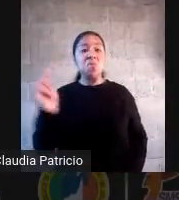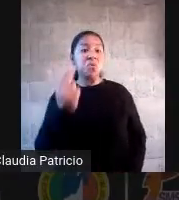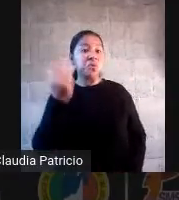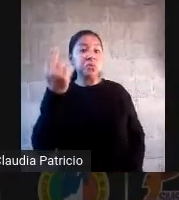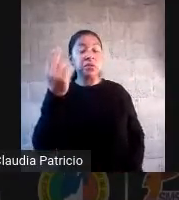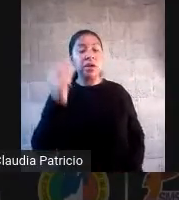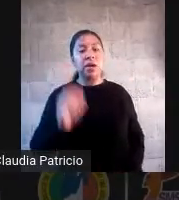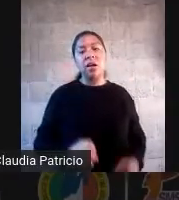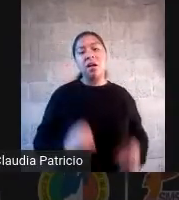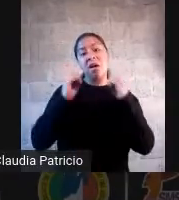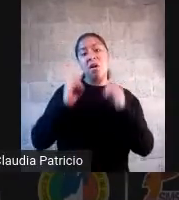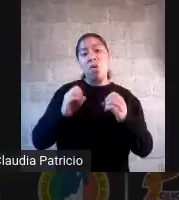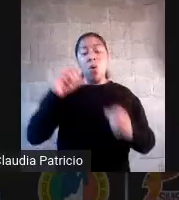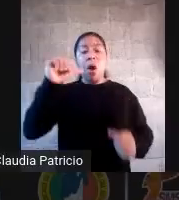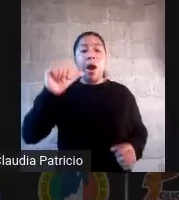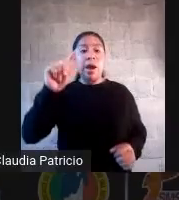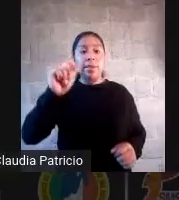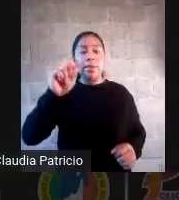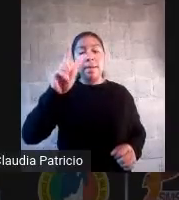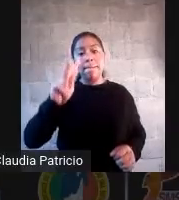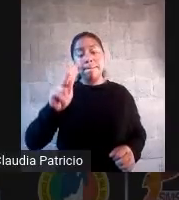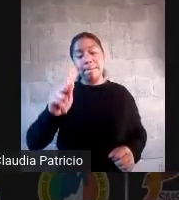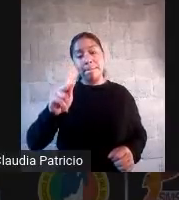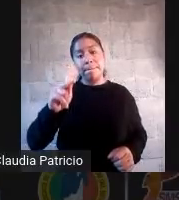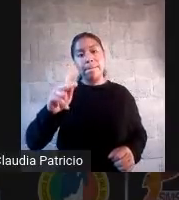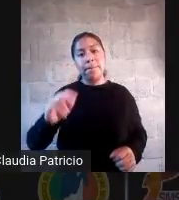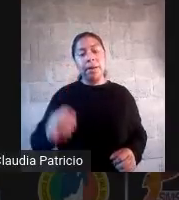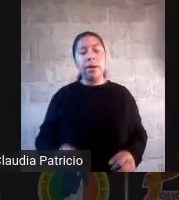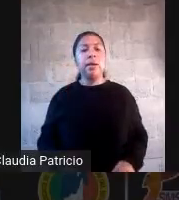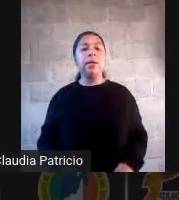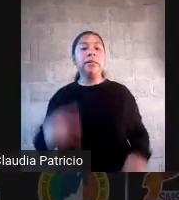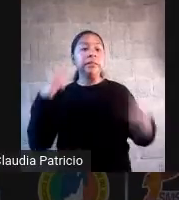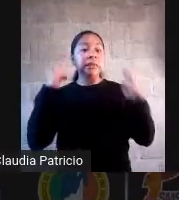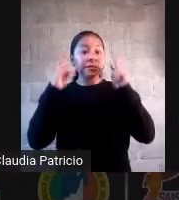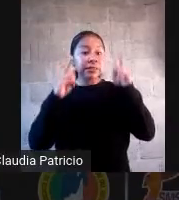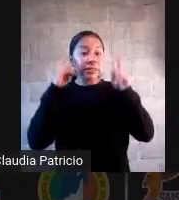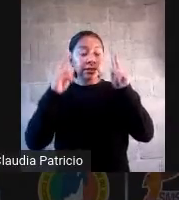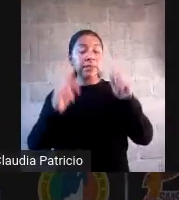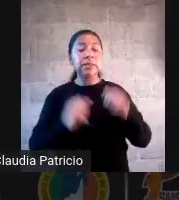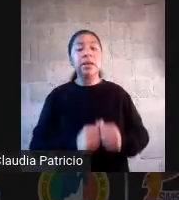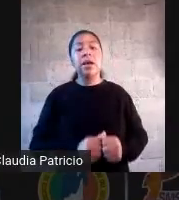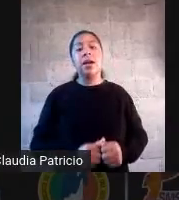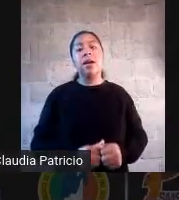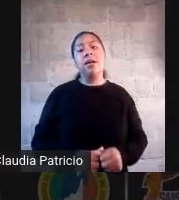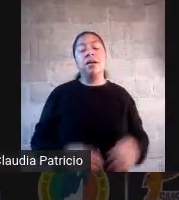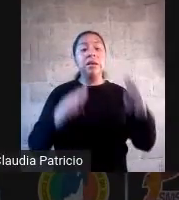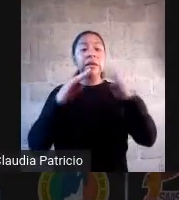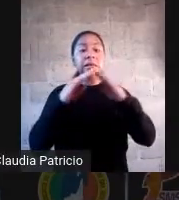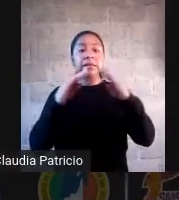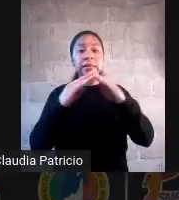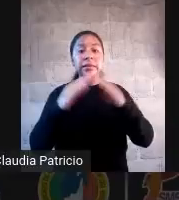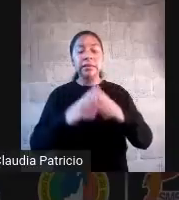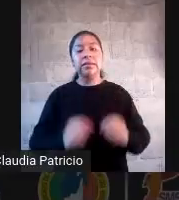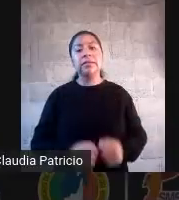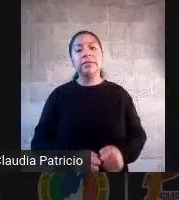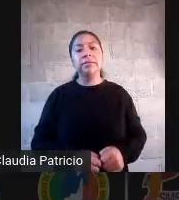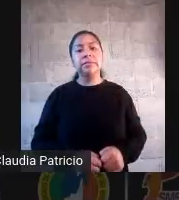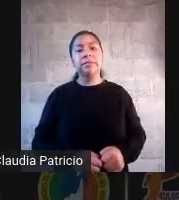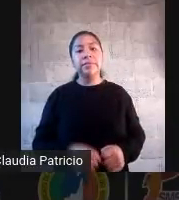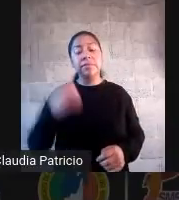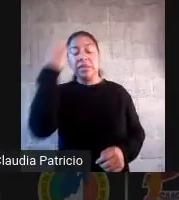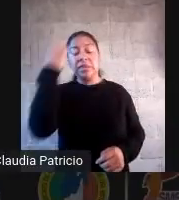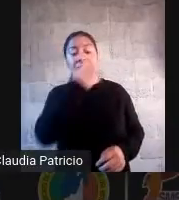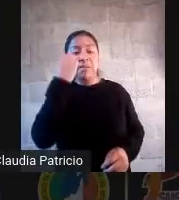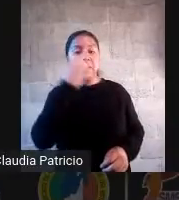entonces se hará una evaluación, pero formal, maestros, formal, fina, bien cuidada, ¿para qué?